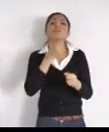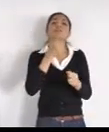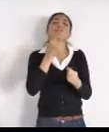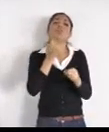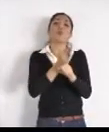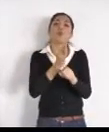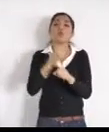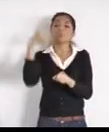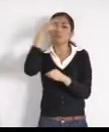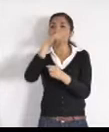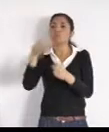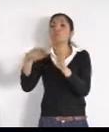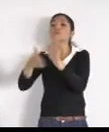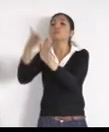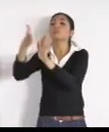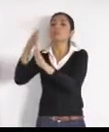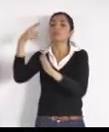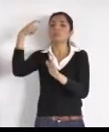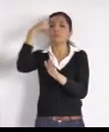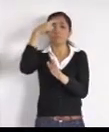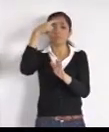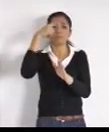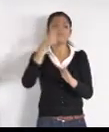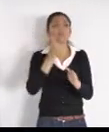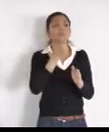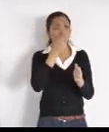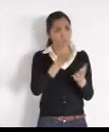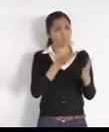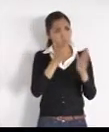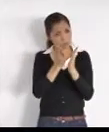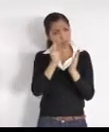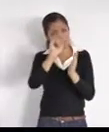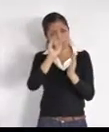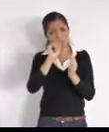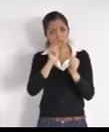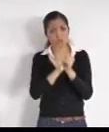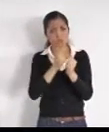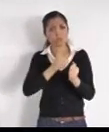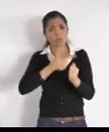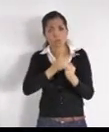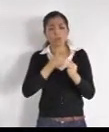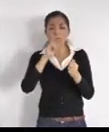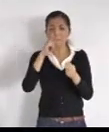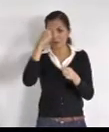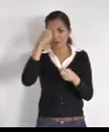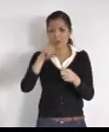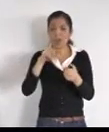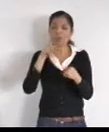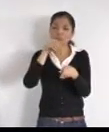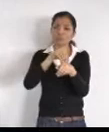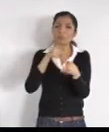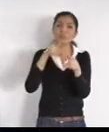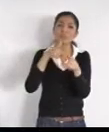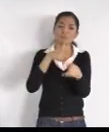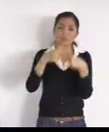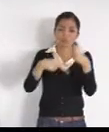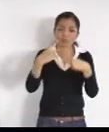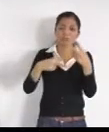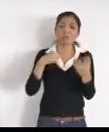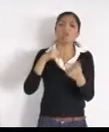por favor, por inbox, tu teléfono, para darle seguimiento, ir a revisar el caso, y ver que gestiones, podríamos hacer con la constructora,